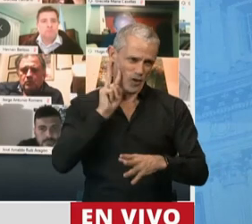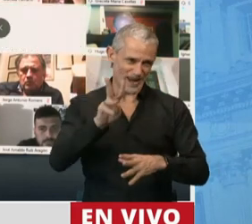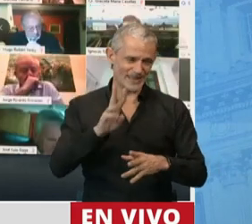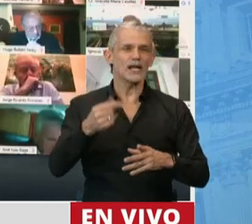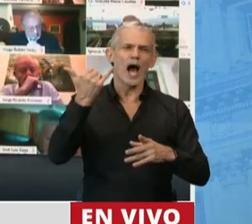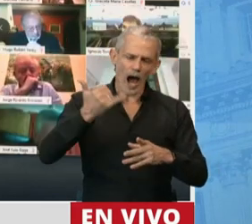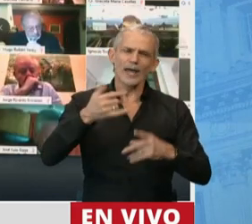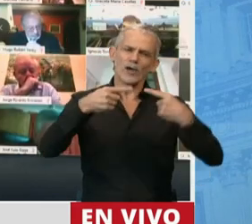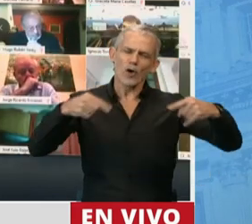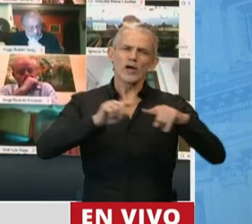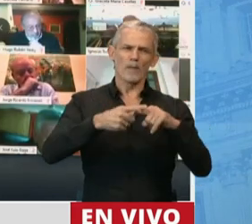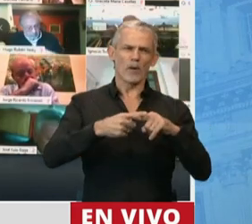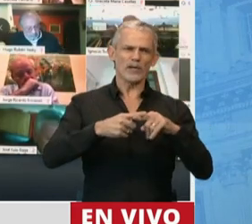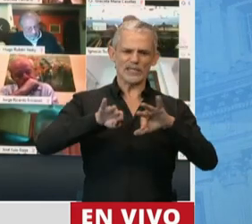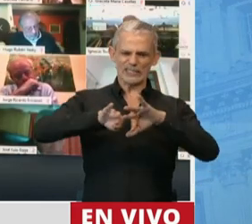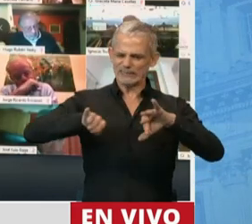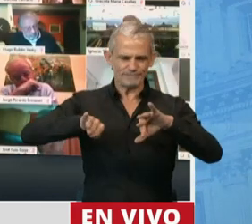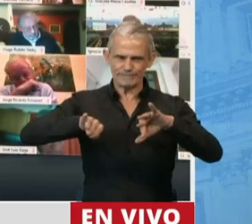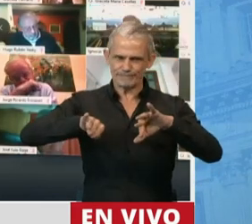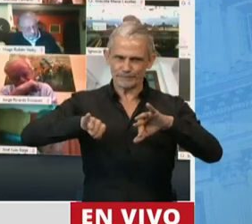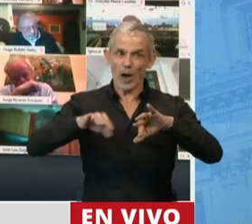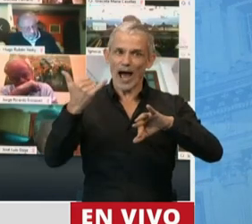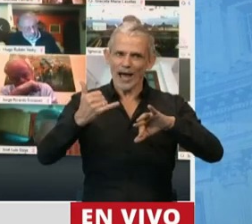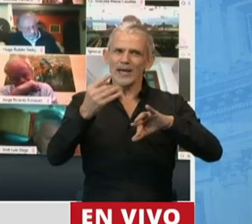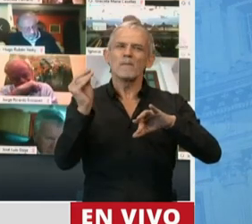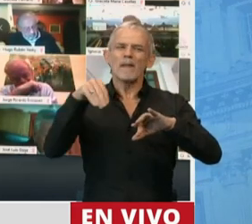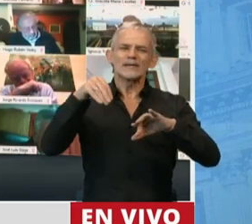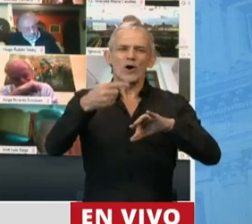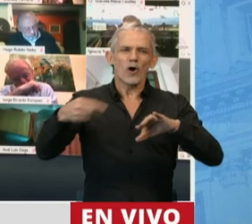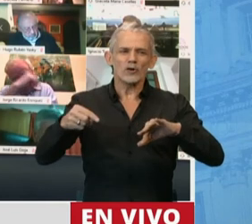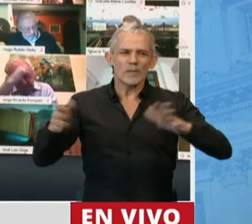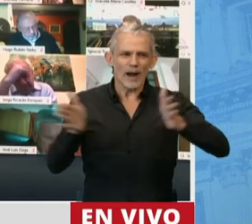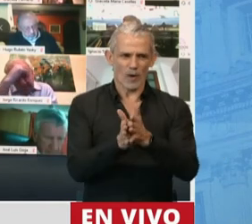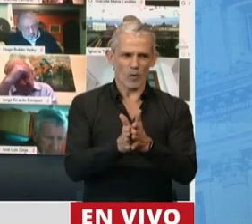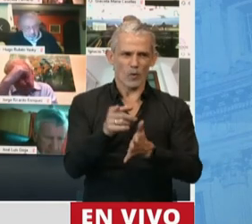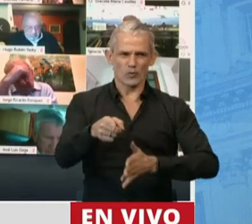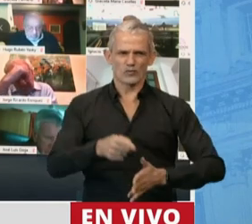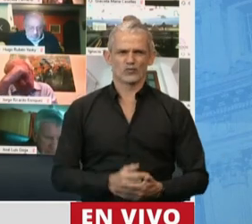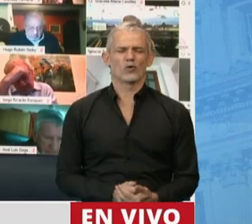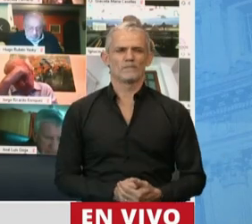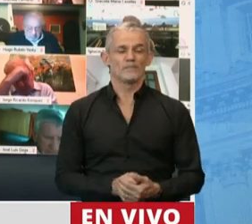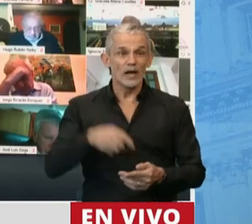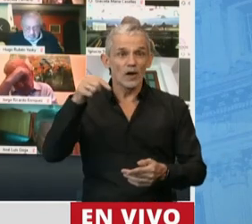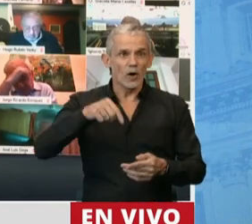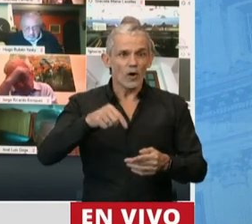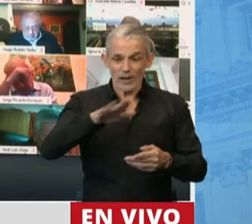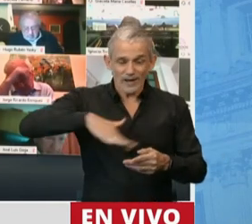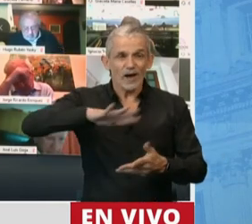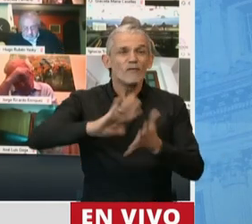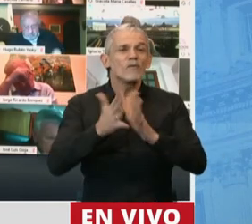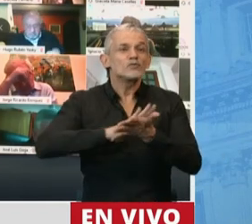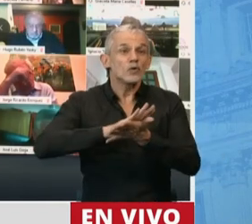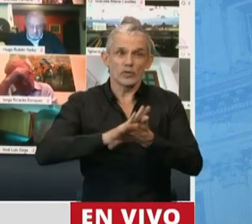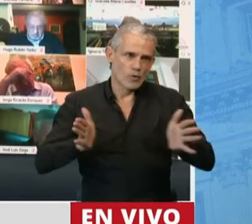cosas para dividirse, necesita mucho más cosas para estar juntos. Y como decimos desde el primer día, de estas salimos juntos,